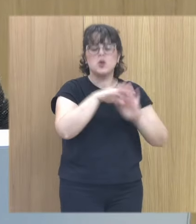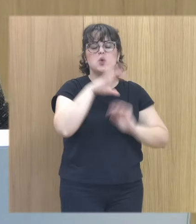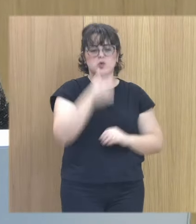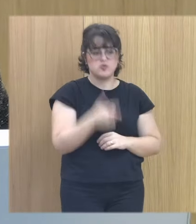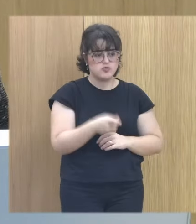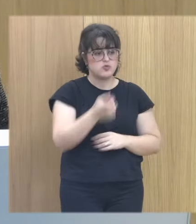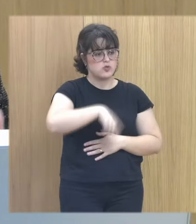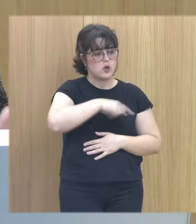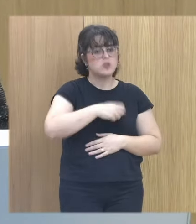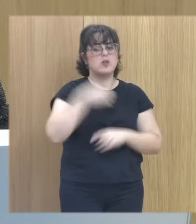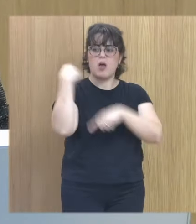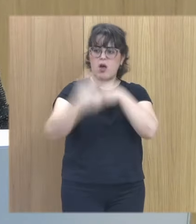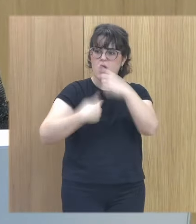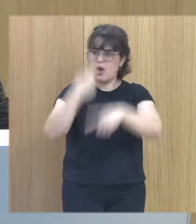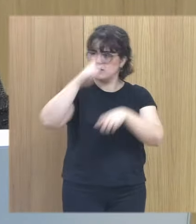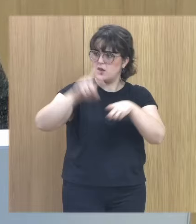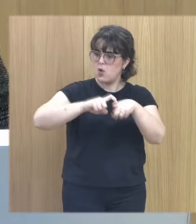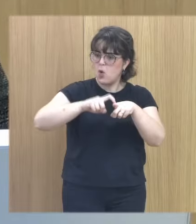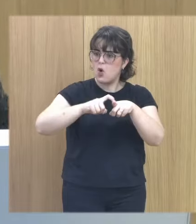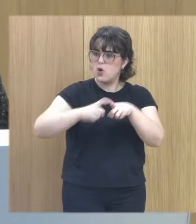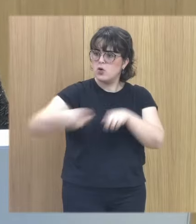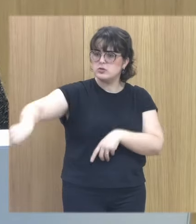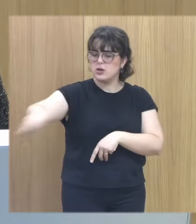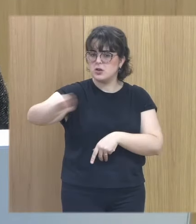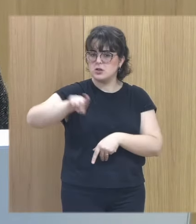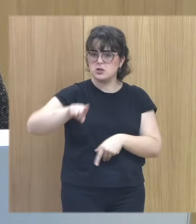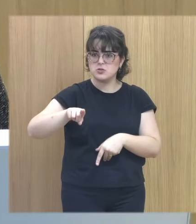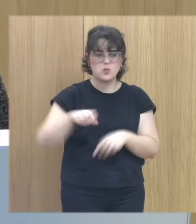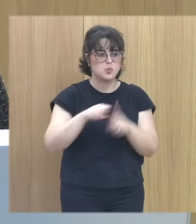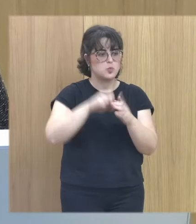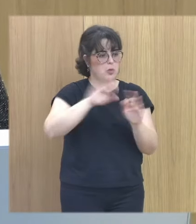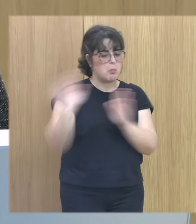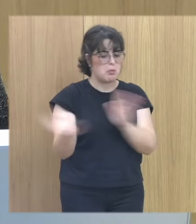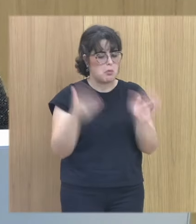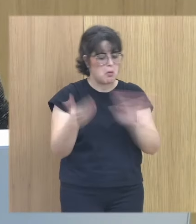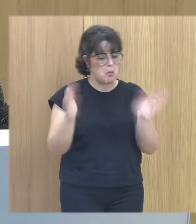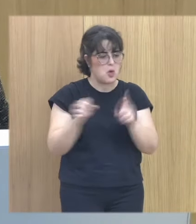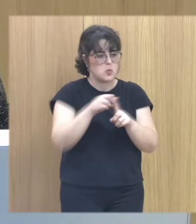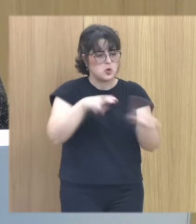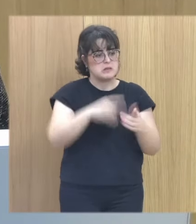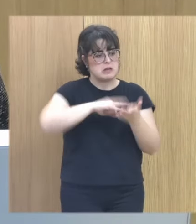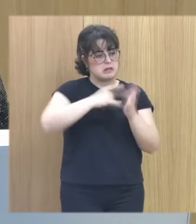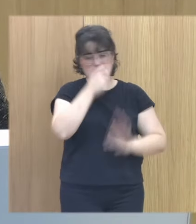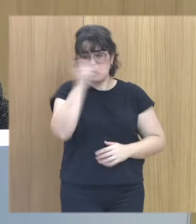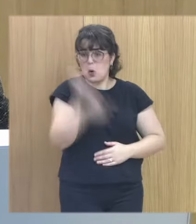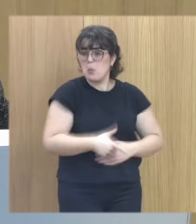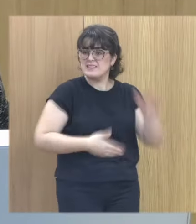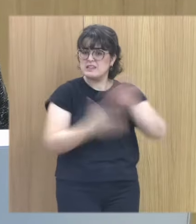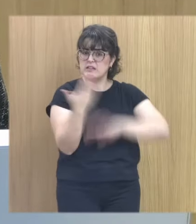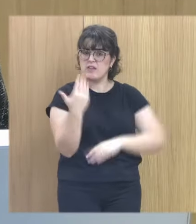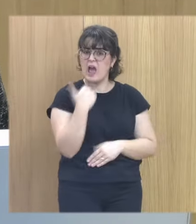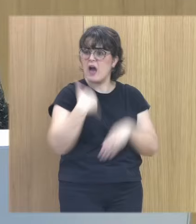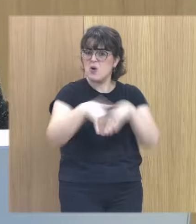generaciones y generaciones de psicólogos que están obsoletos técnicamente porque no saben de algo